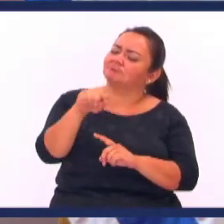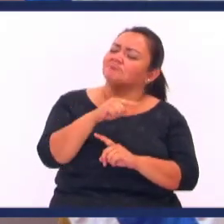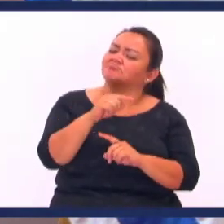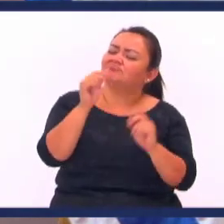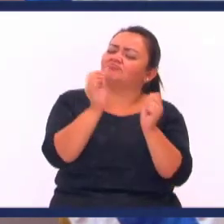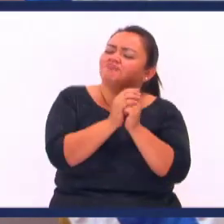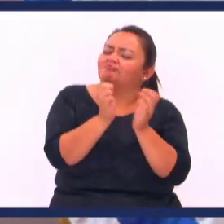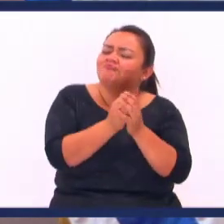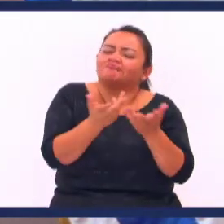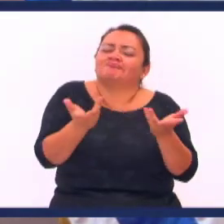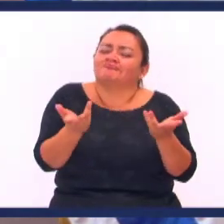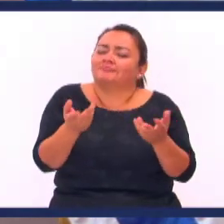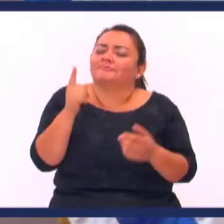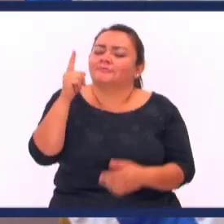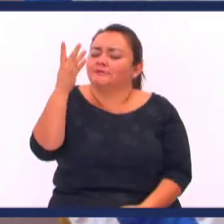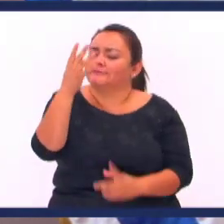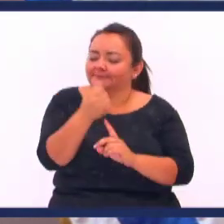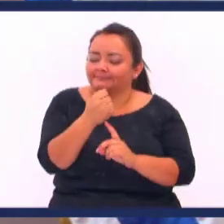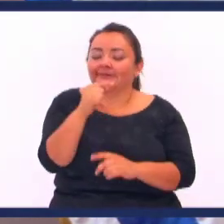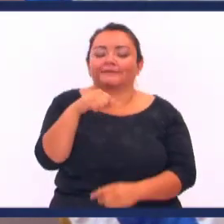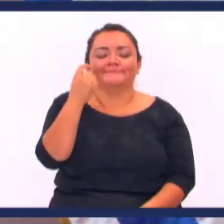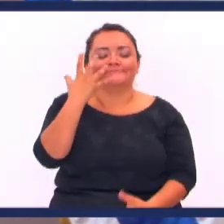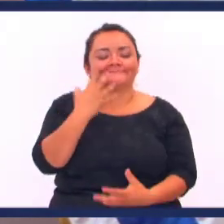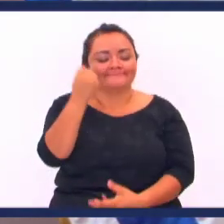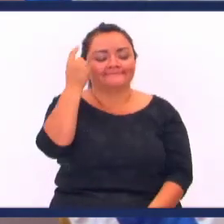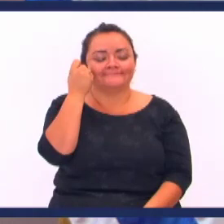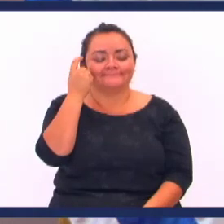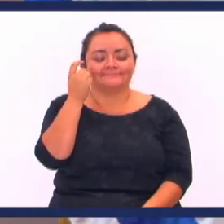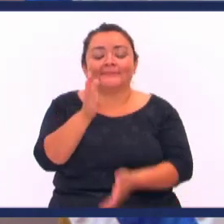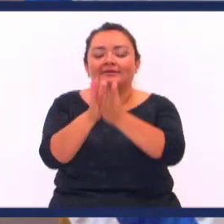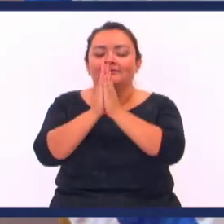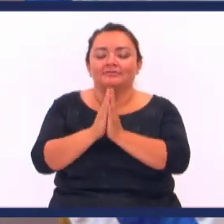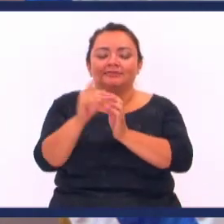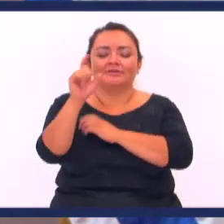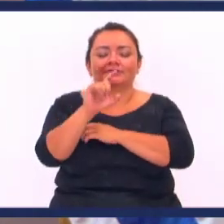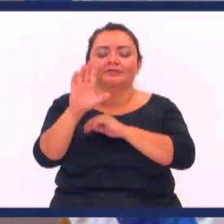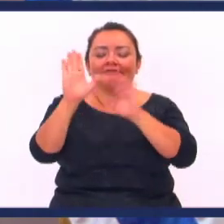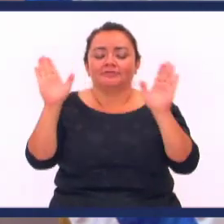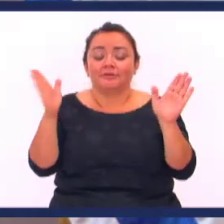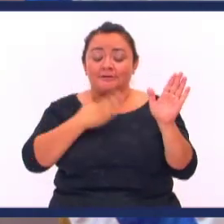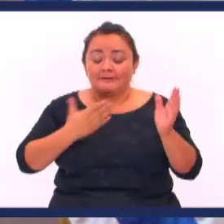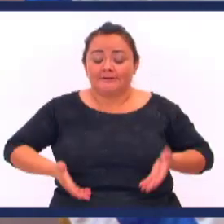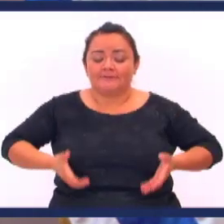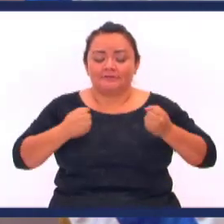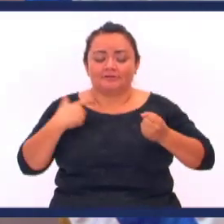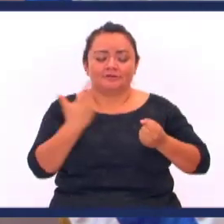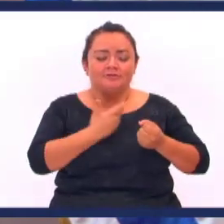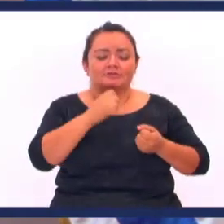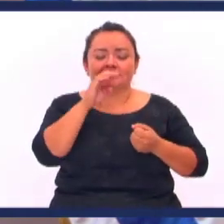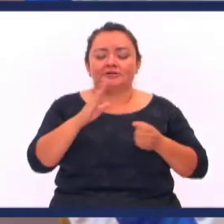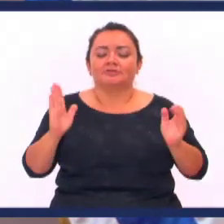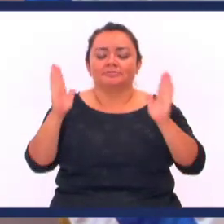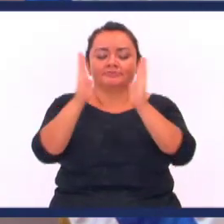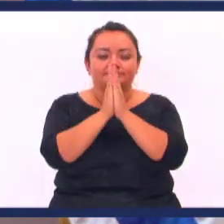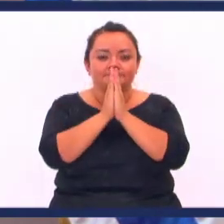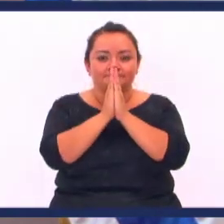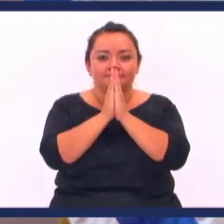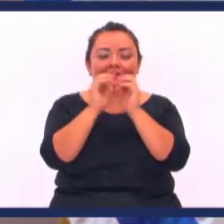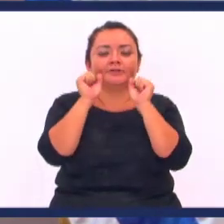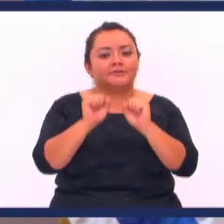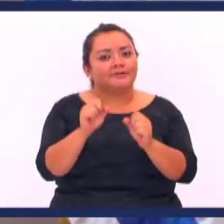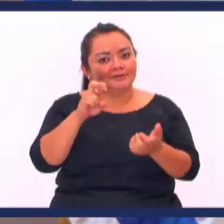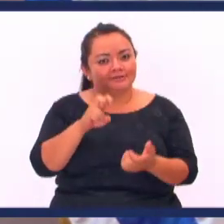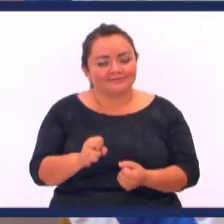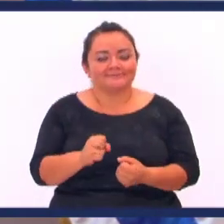las tribulaciones que muchos atravesamos? Te lo suplico en acción de gracias En Cristo Jesús mi Salvador Y la iglesia dice amén Pueden